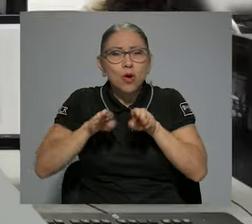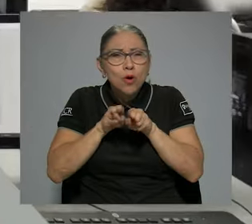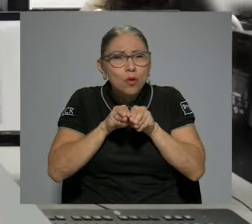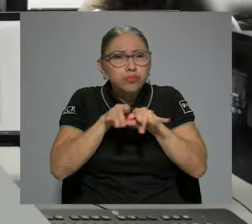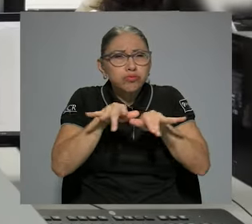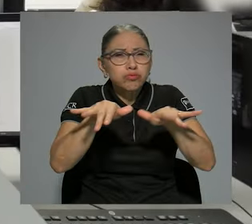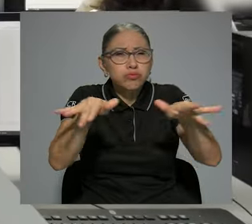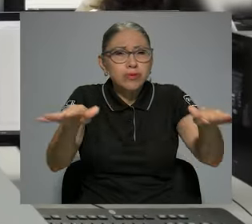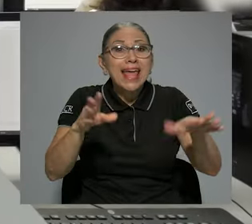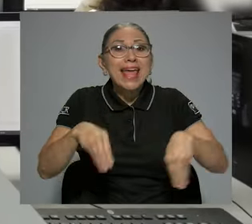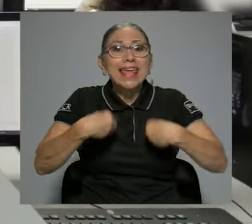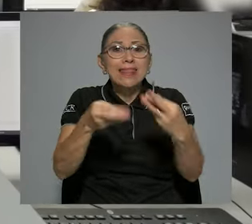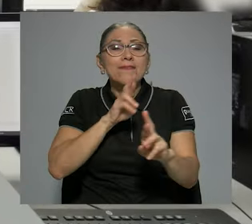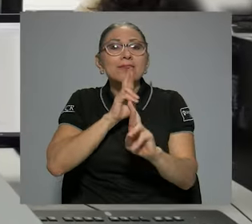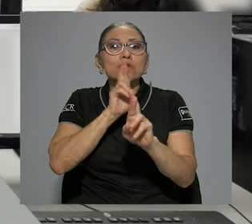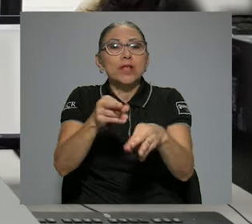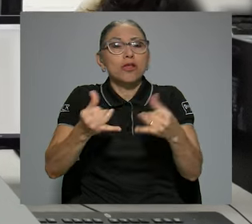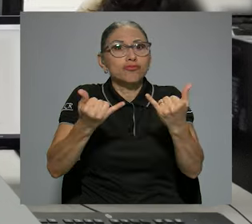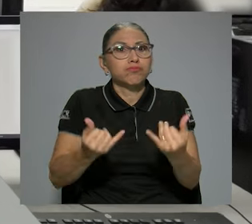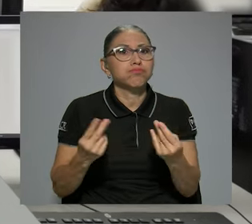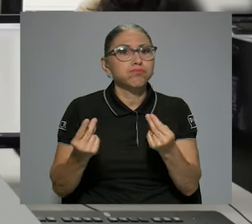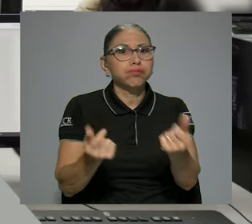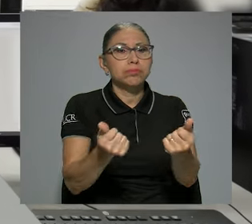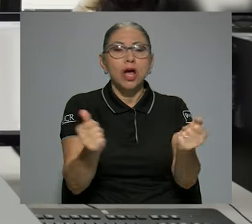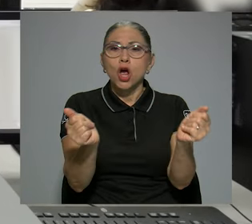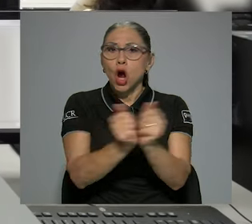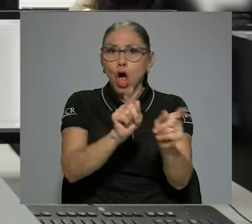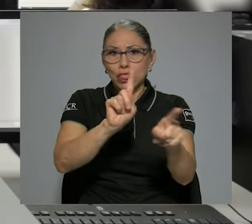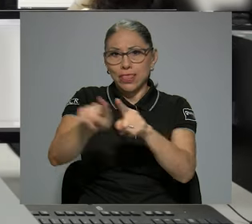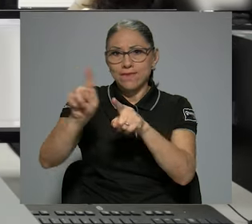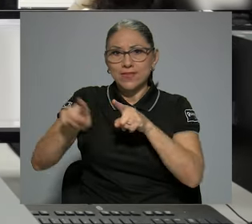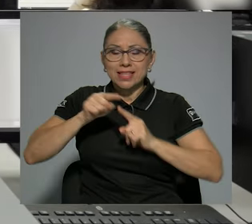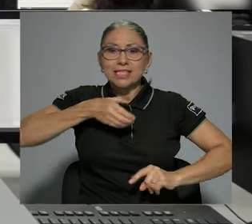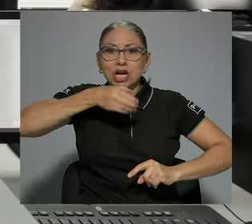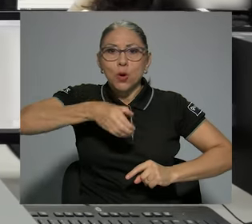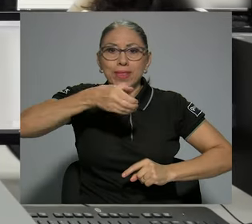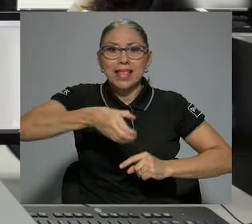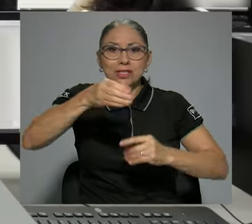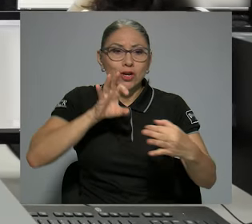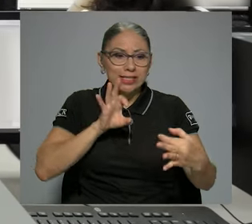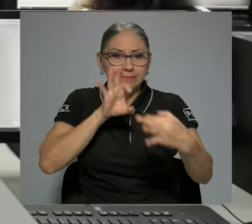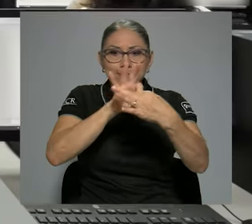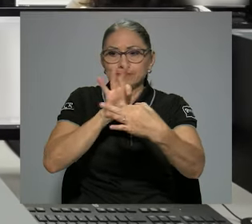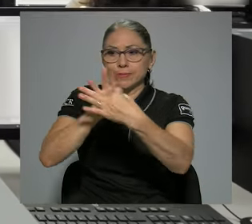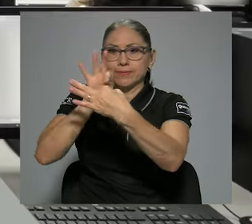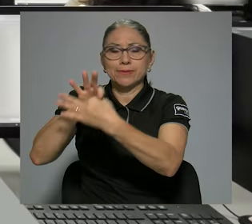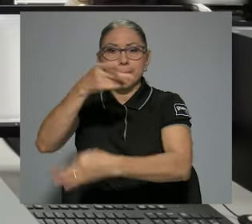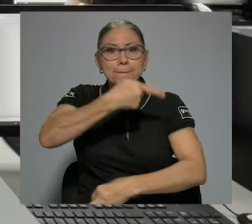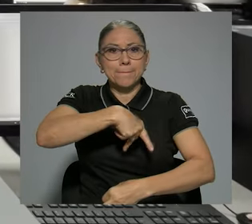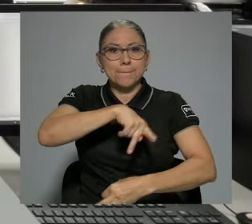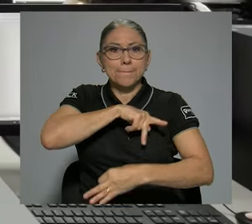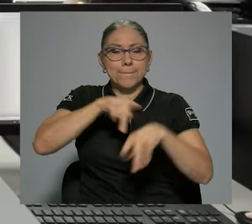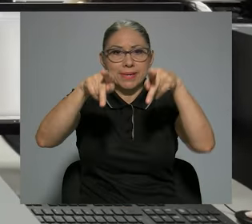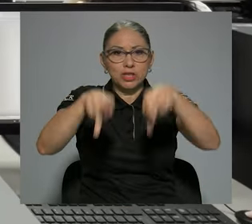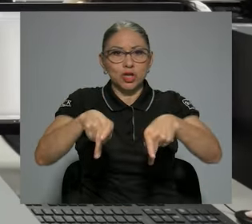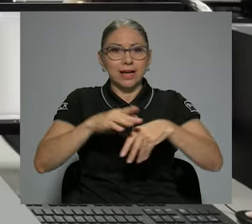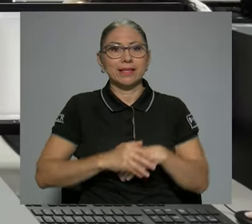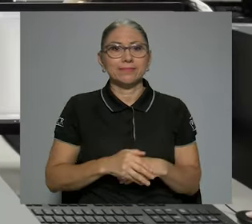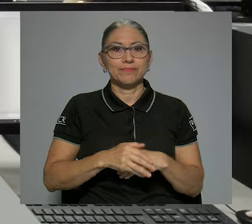y que brinda los resultados de forma inmediata, junto con una serie de recomendaciones personalizadas.